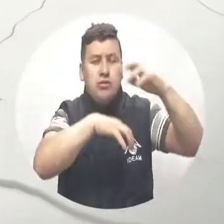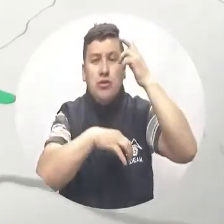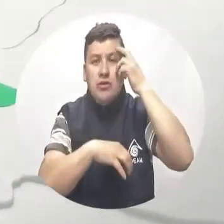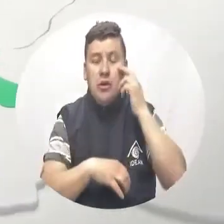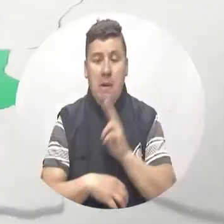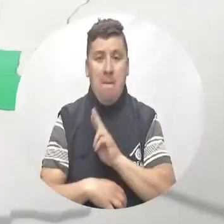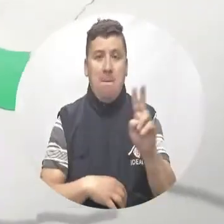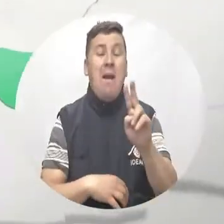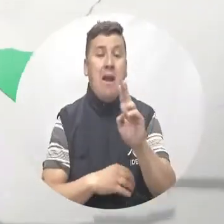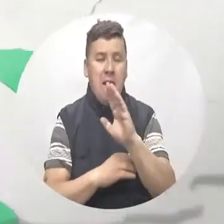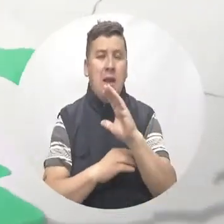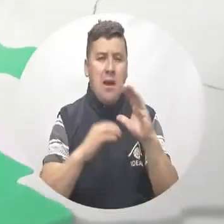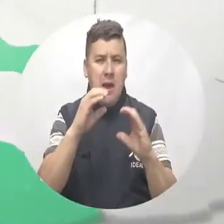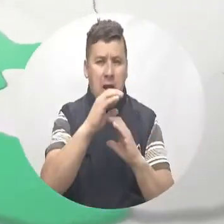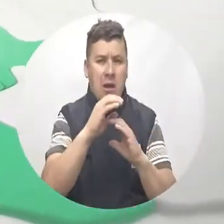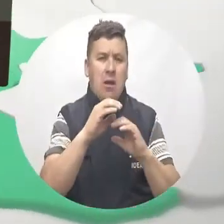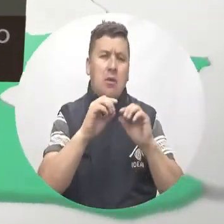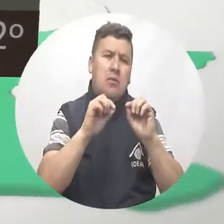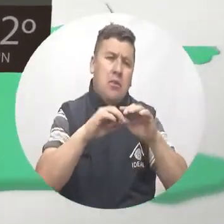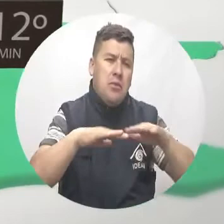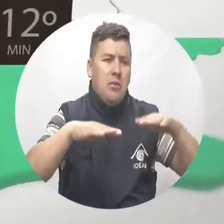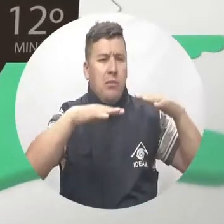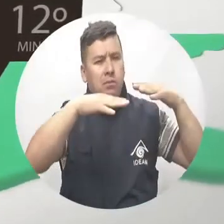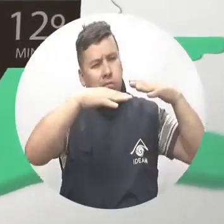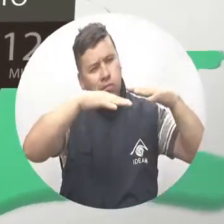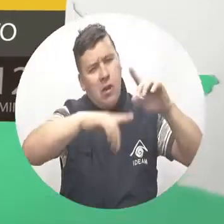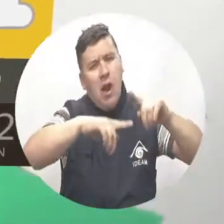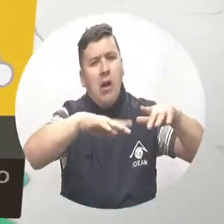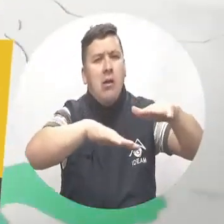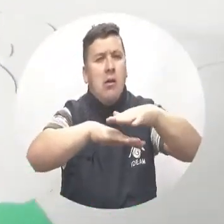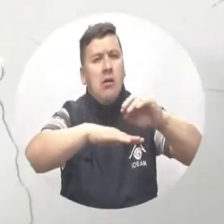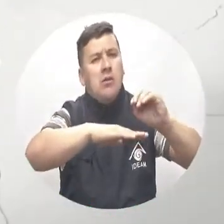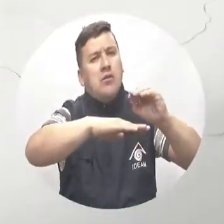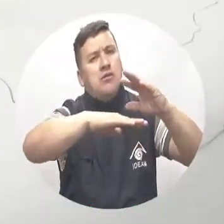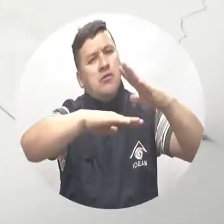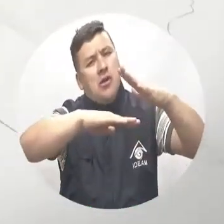y Valle del Cauca, con tiempo medio nublado pero seco en el resto del área.